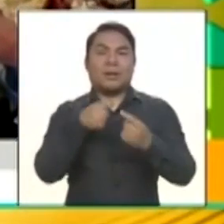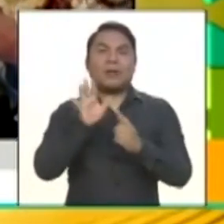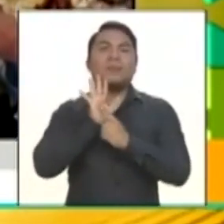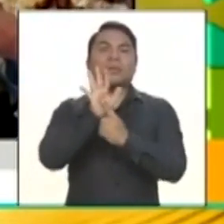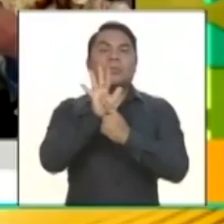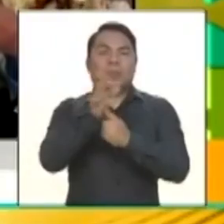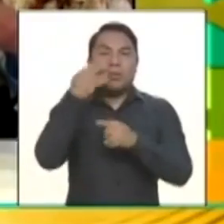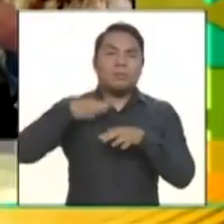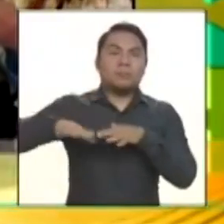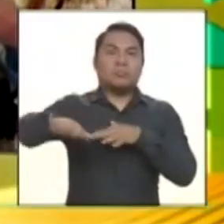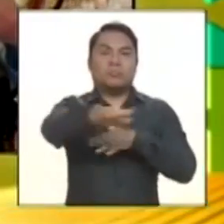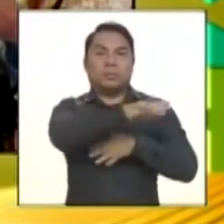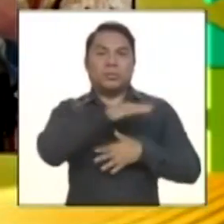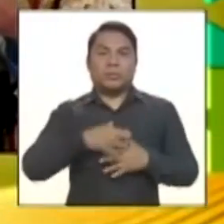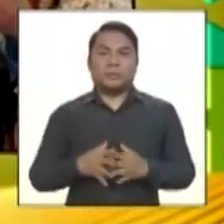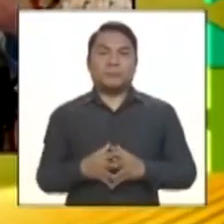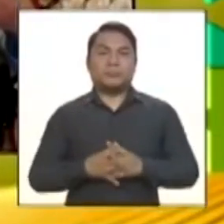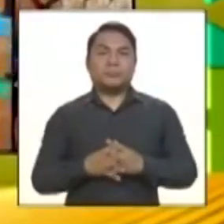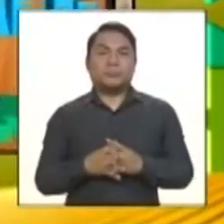pandemia de la diabetes.